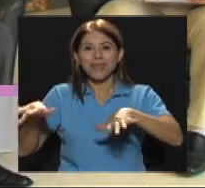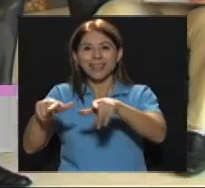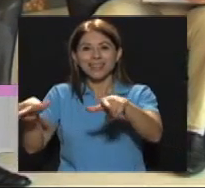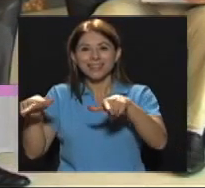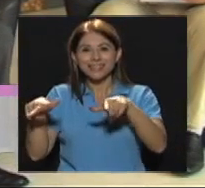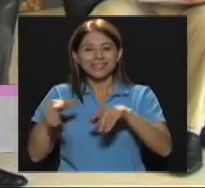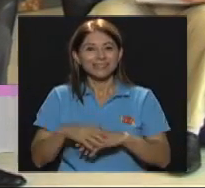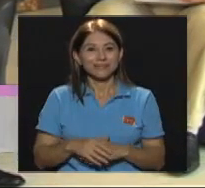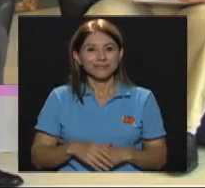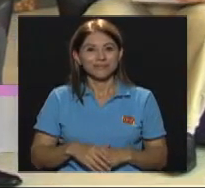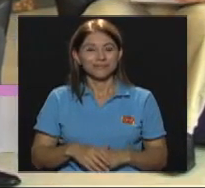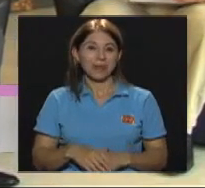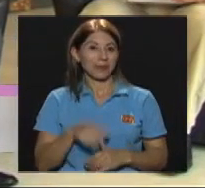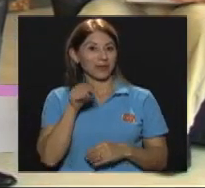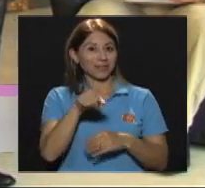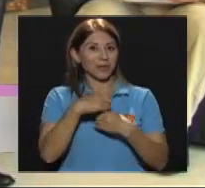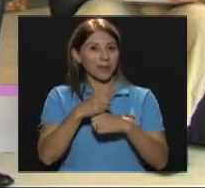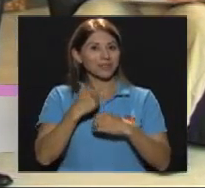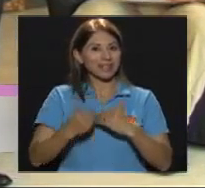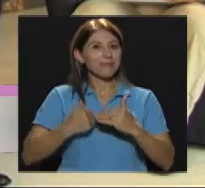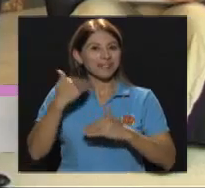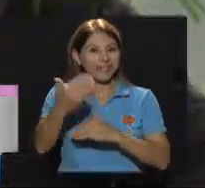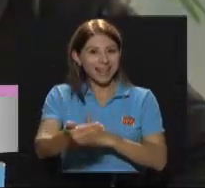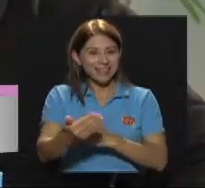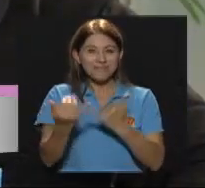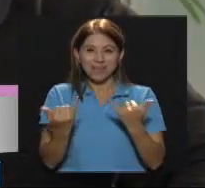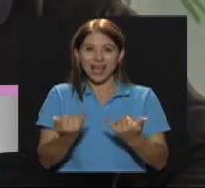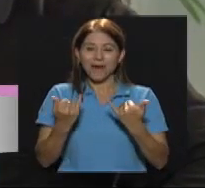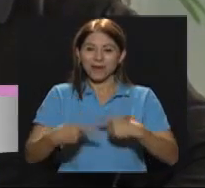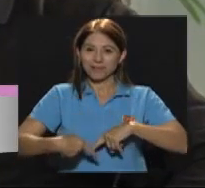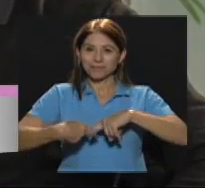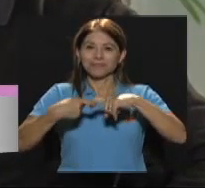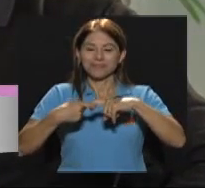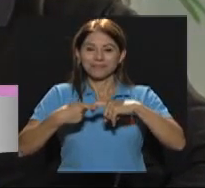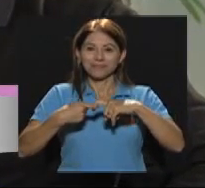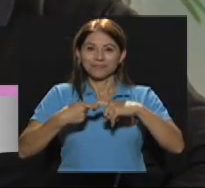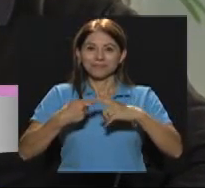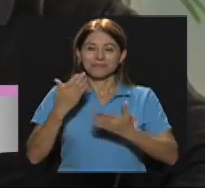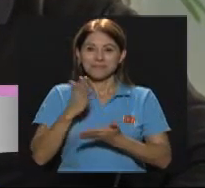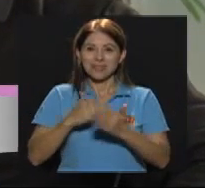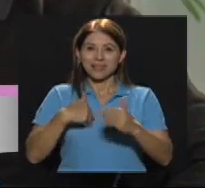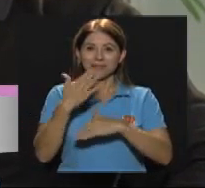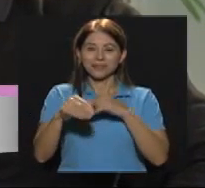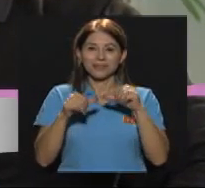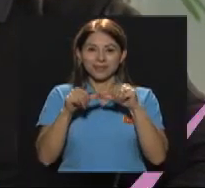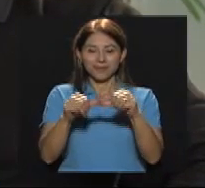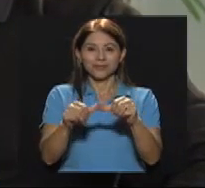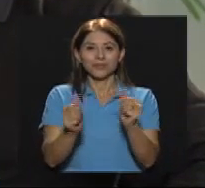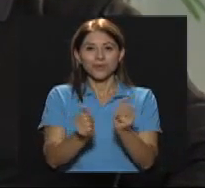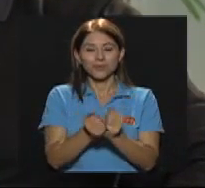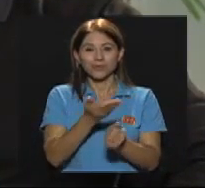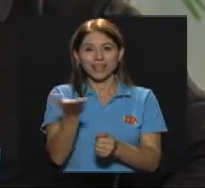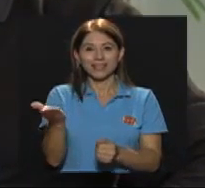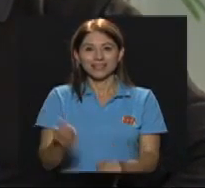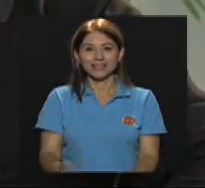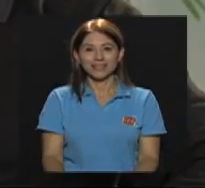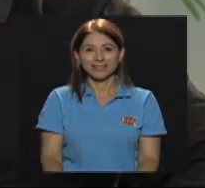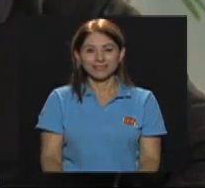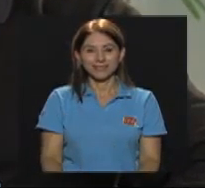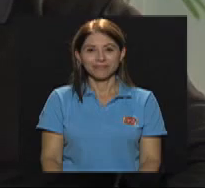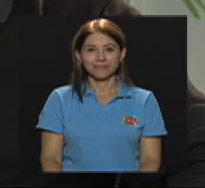vamos a hacer entonces Más adelante Pues ahora vamos a ir a una primera pausa Y pronto retornamos